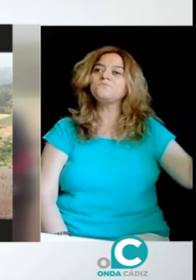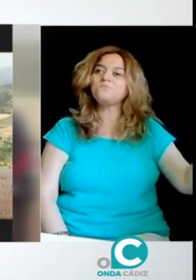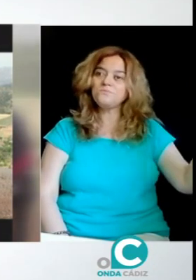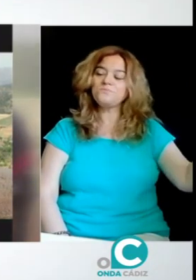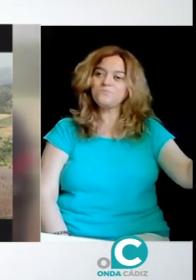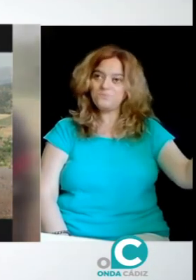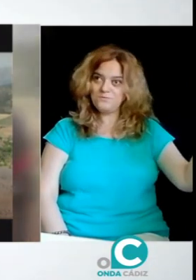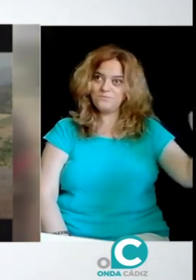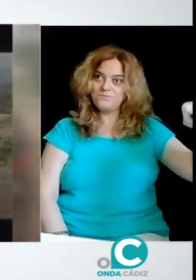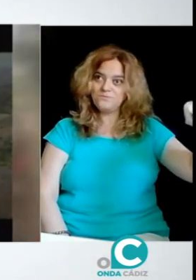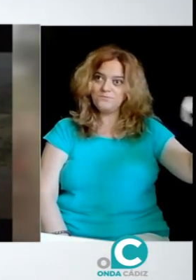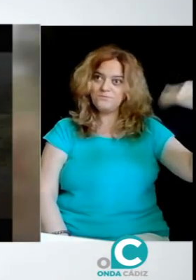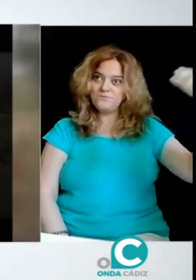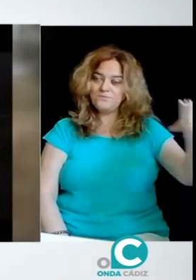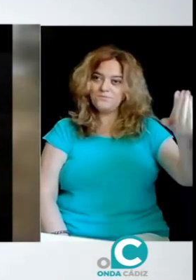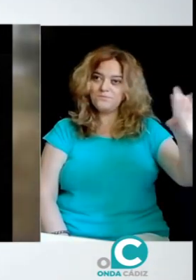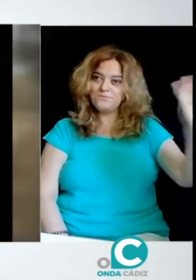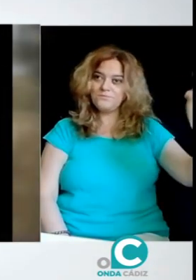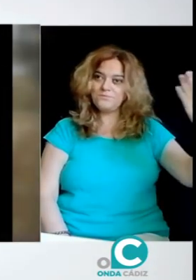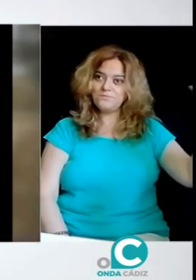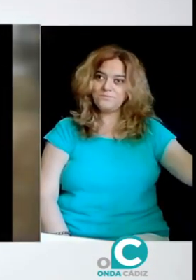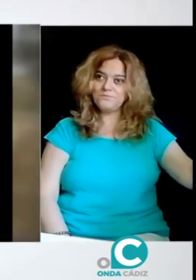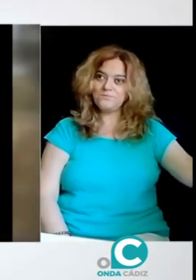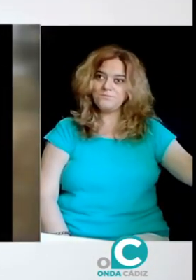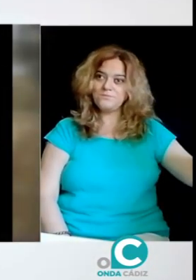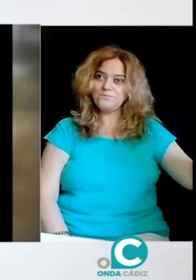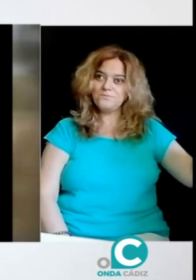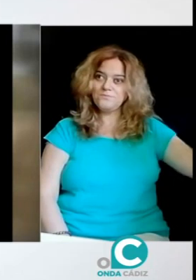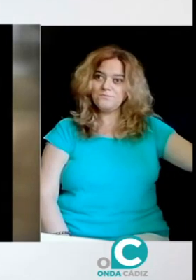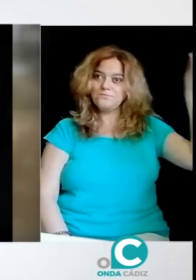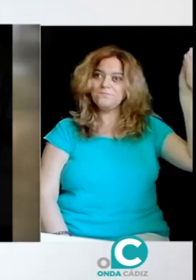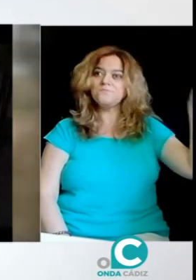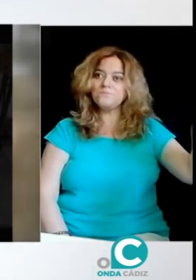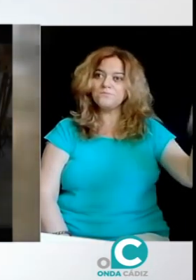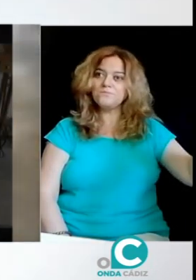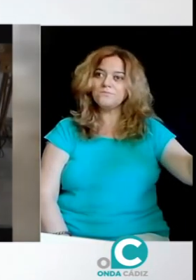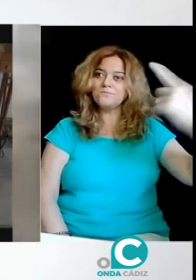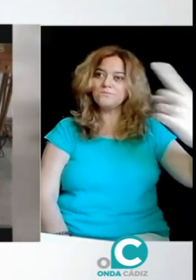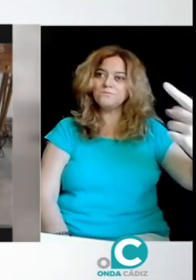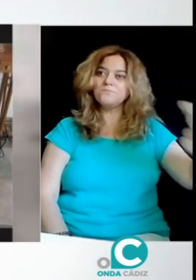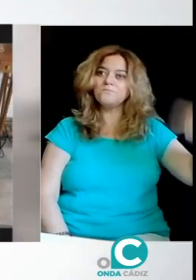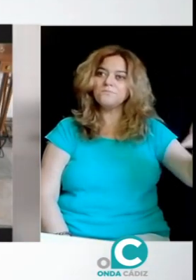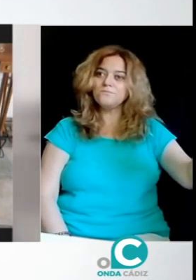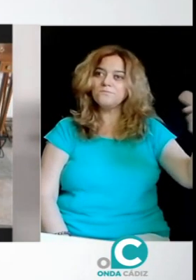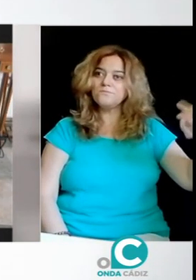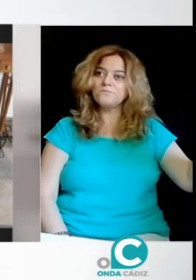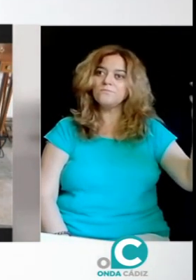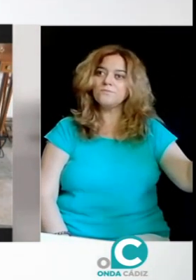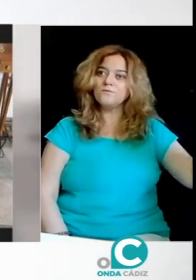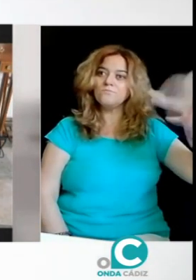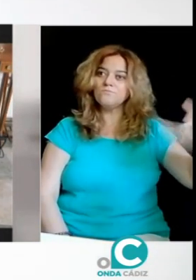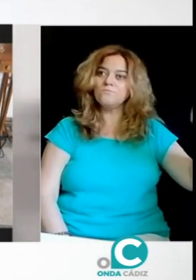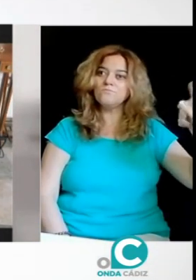adquirida, ¿no? Las diferencias entre ambas, digamos, que son muy notables, ¿no? En este caso para la vida de la persona con sordoceguera, ¿no?